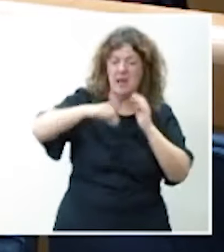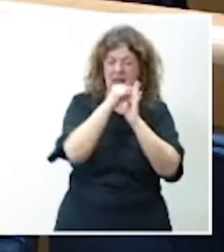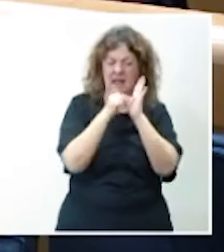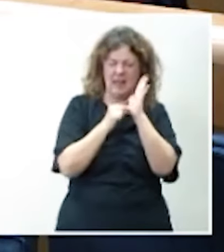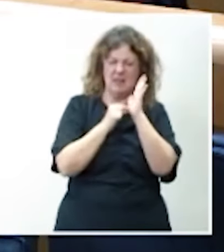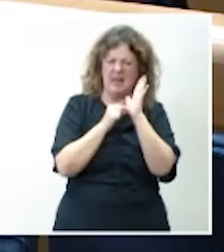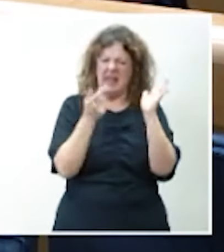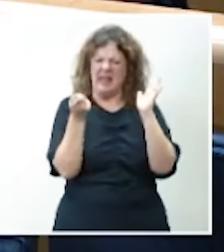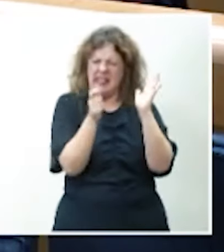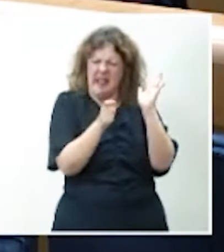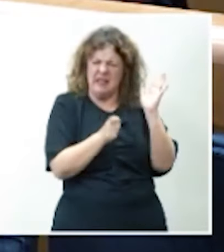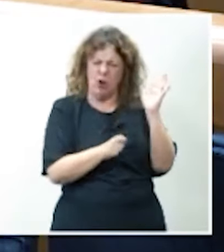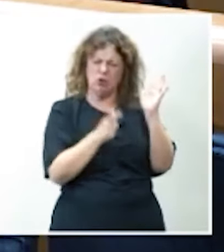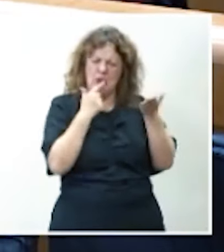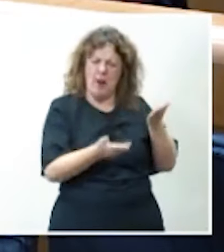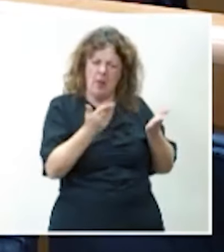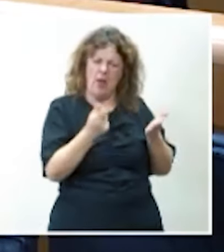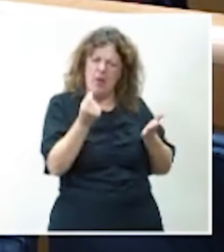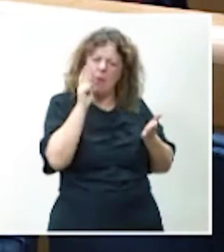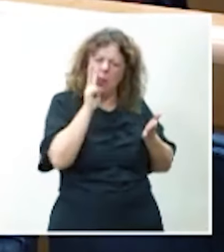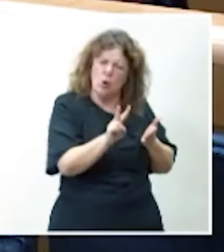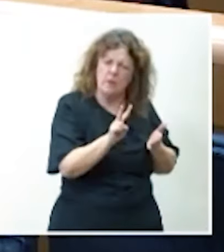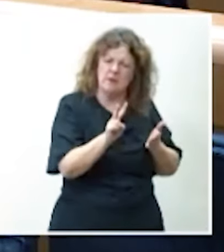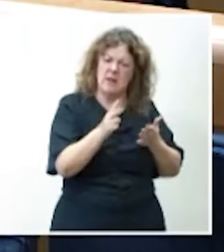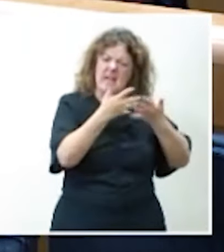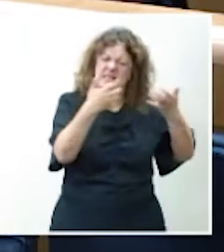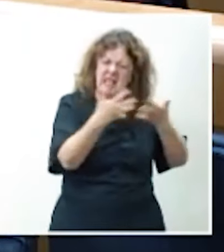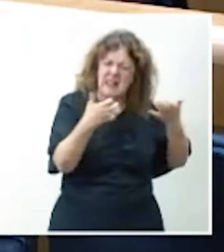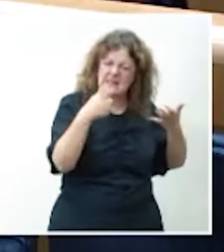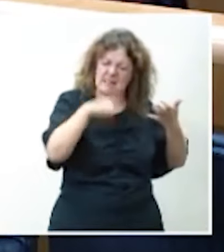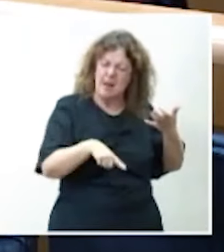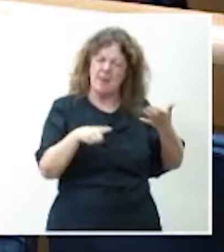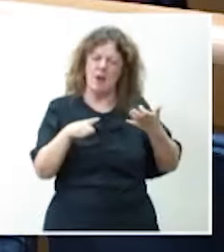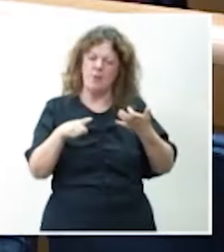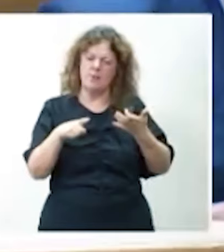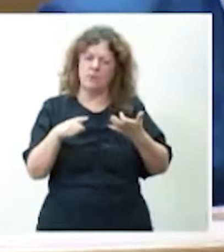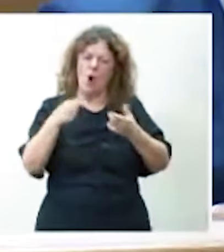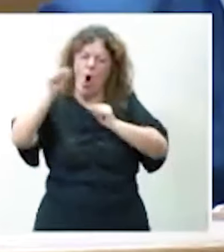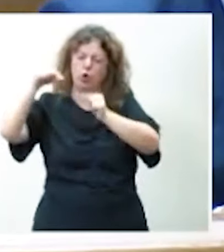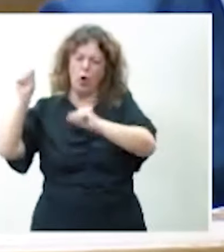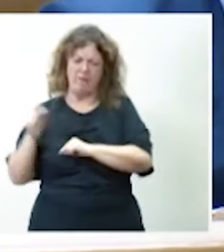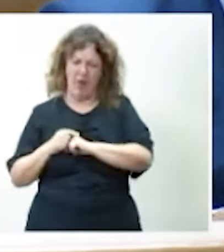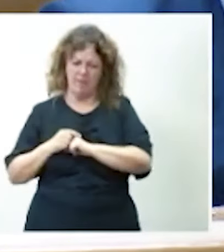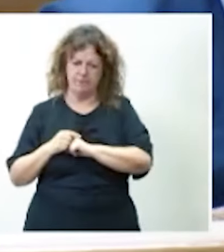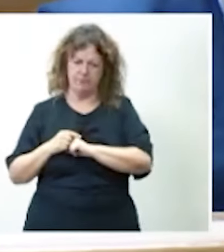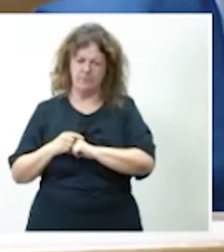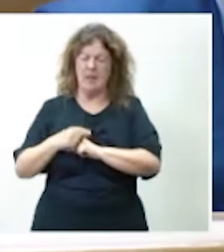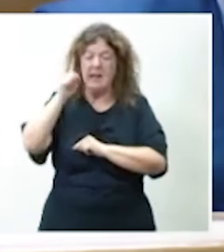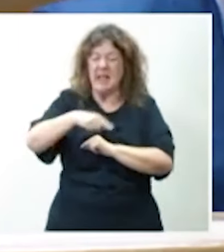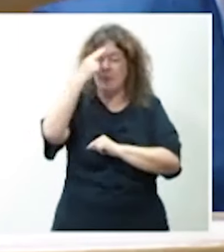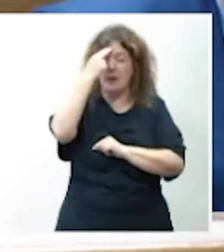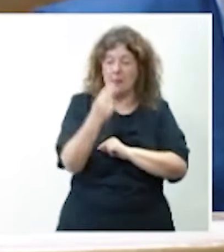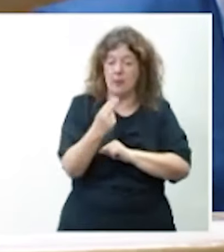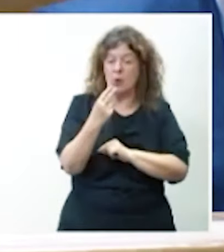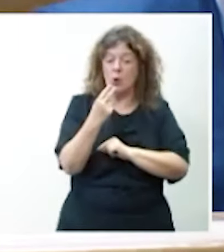idénticos de evaluación desde el punto de vista de sintaxis y de ortografía y por supuesto también que sea respetuosa